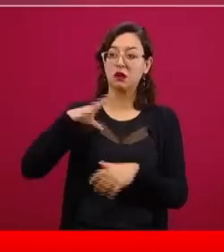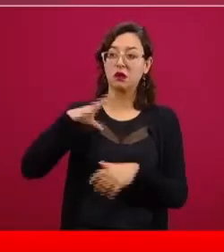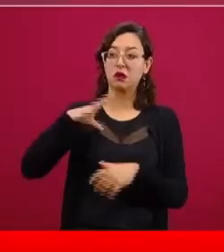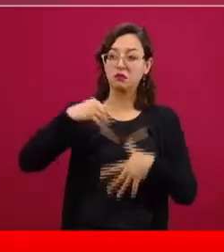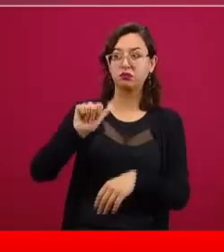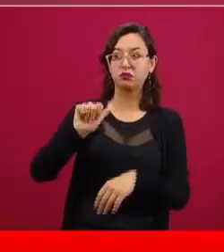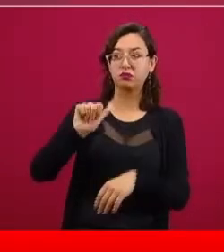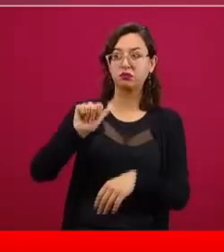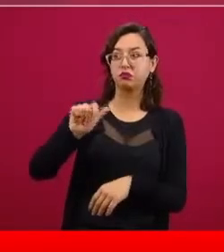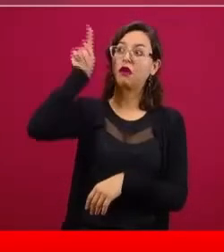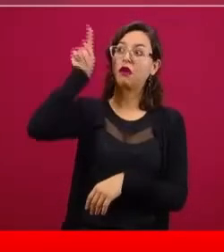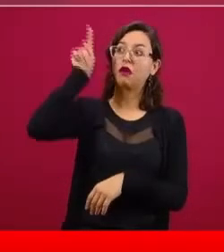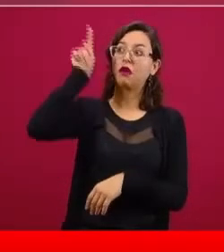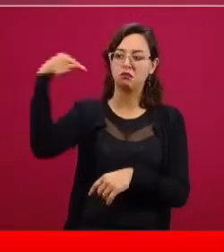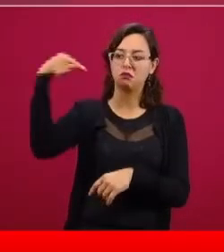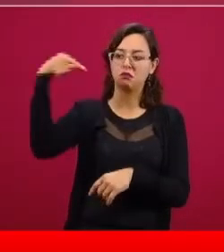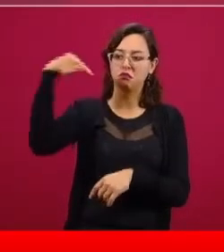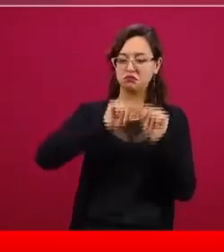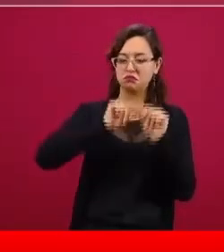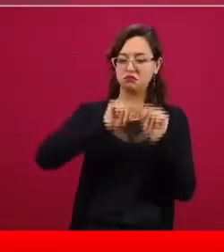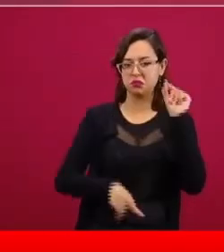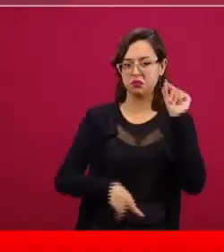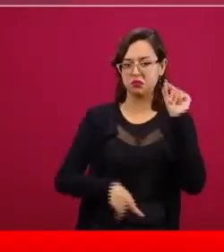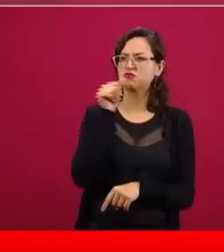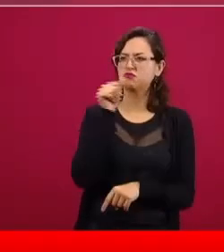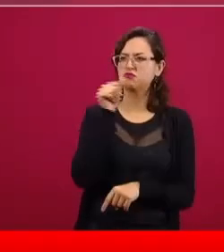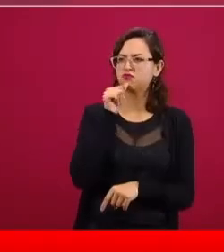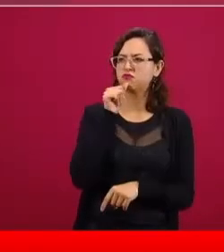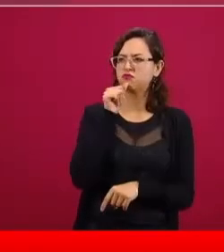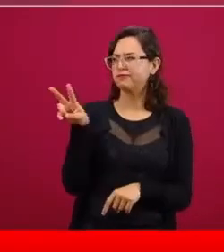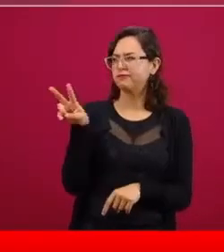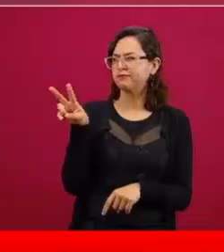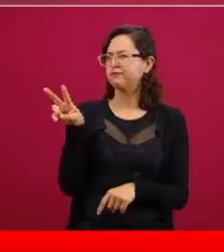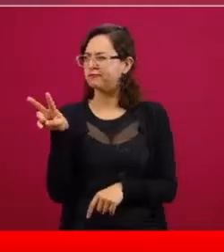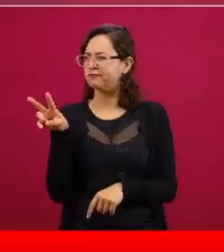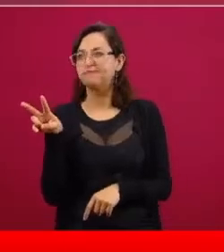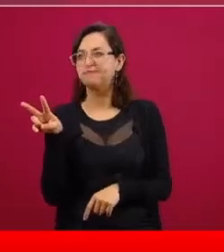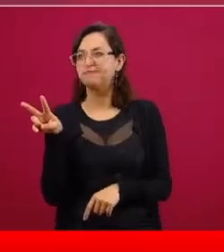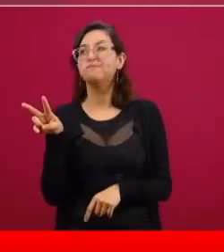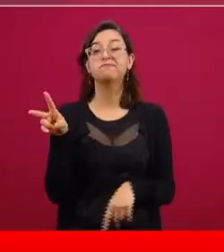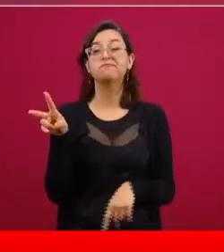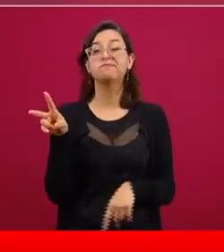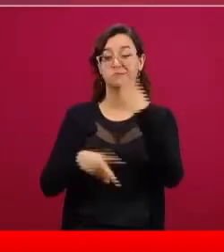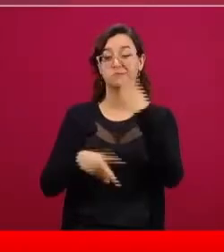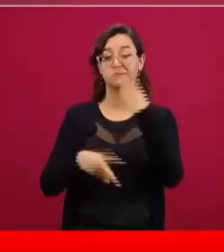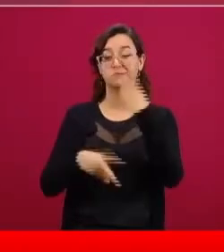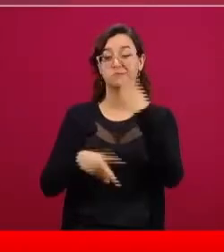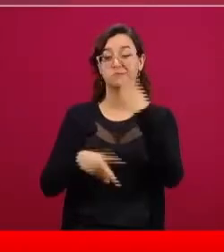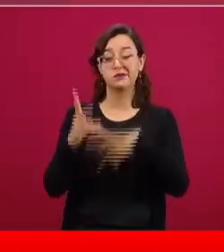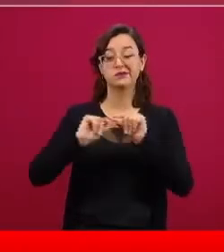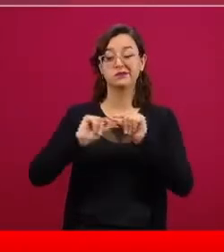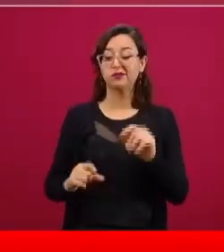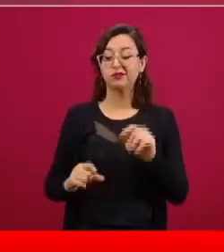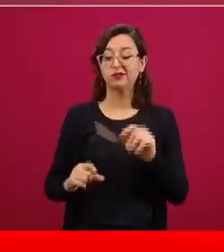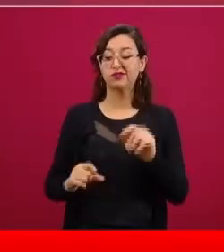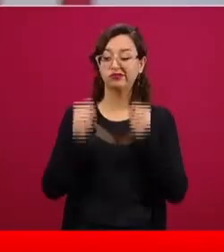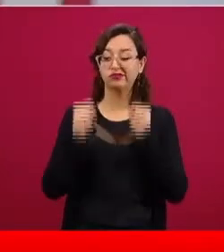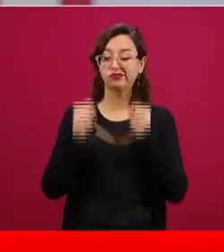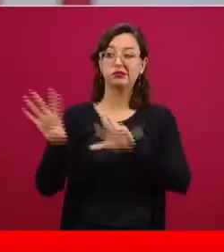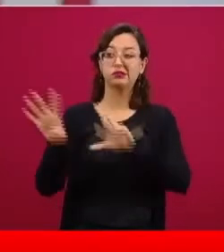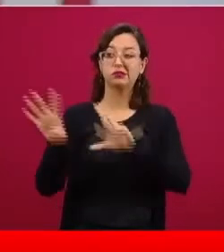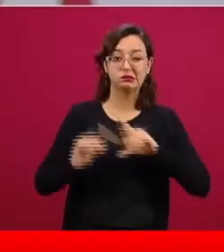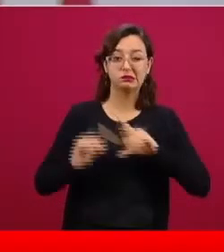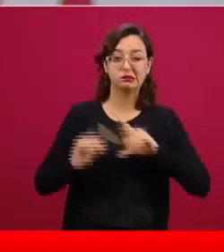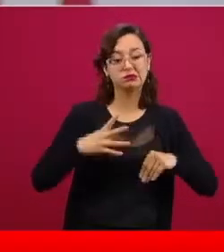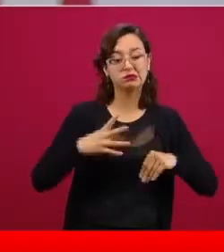sabíamos lo que iba a ocurrir, pudimos garantizar que la epidemia ocurriría en México y se ha comportado tal como lo